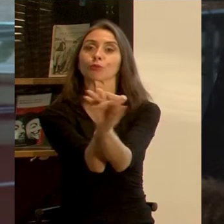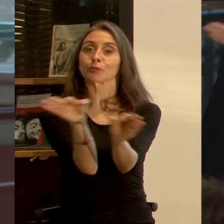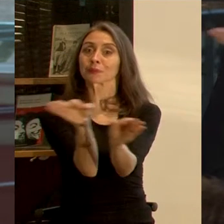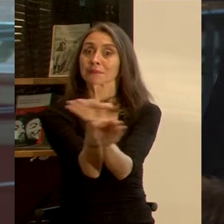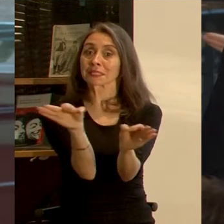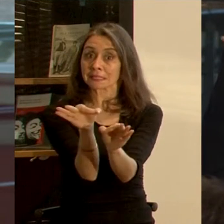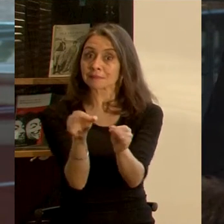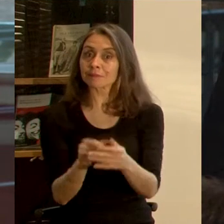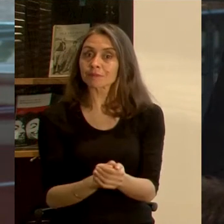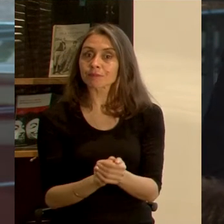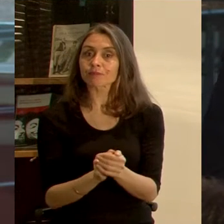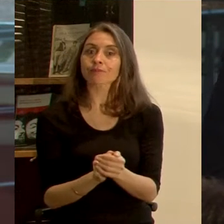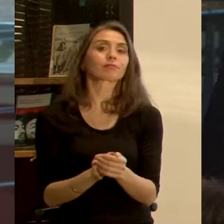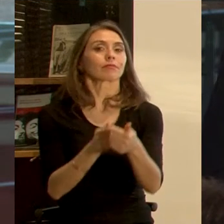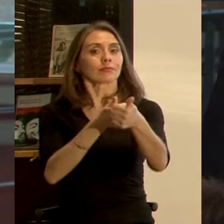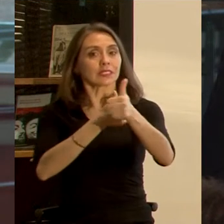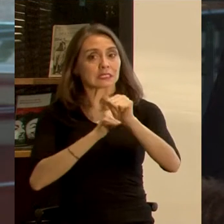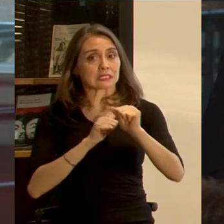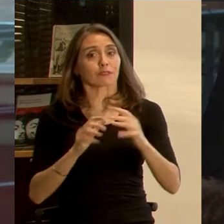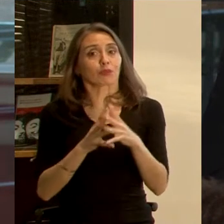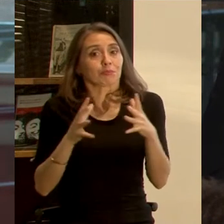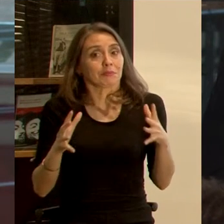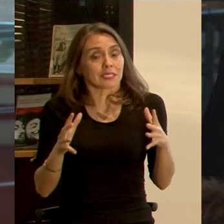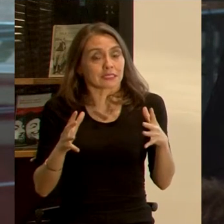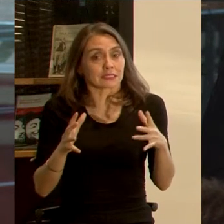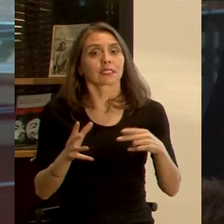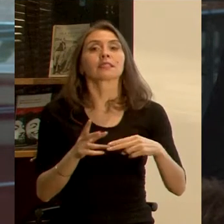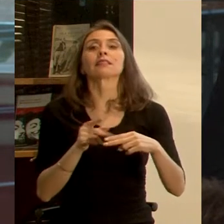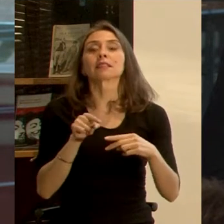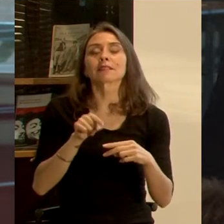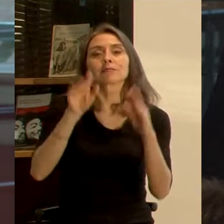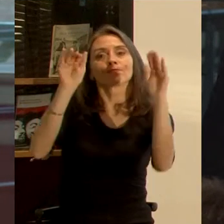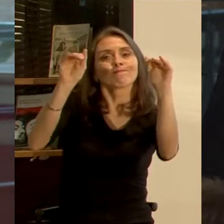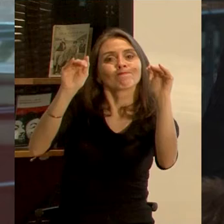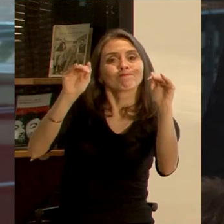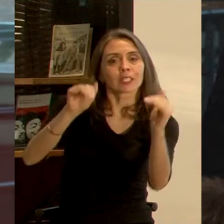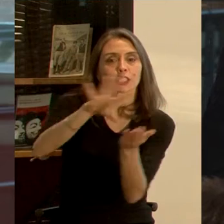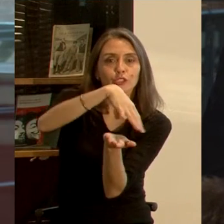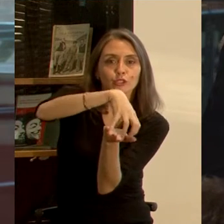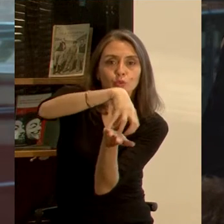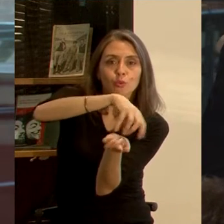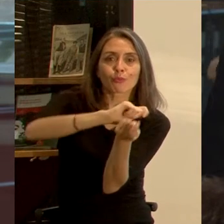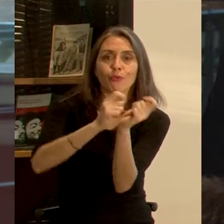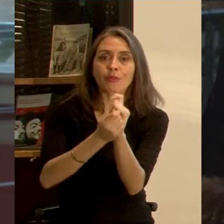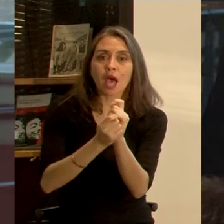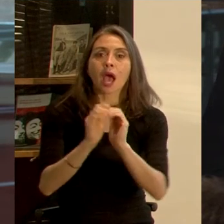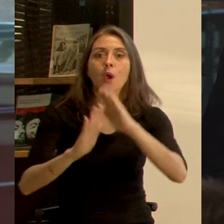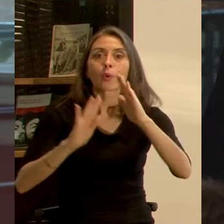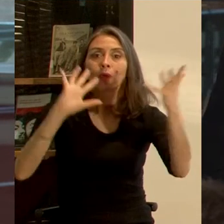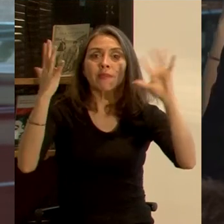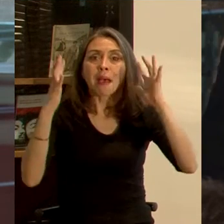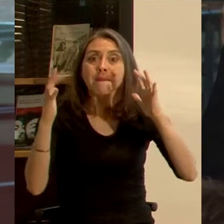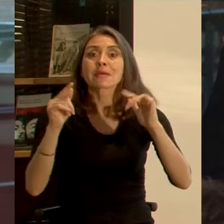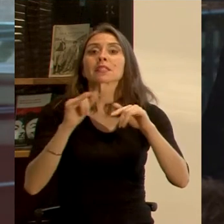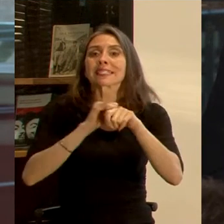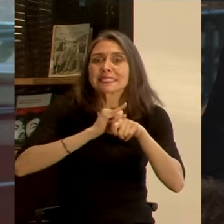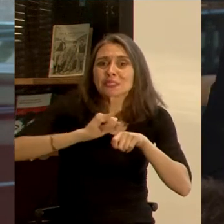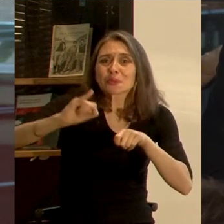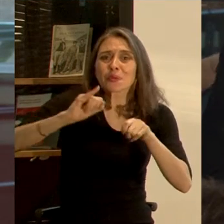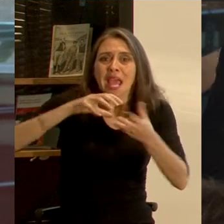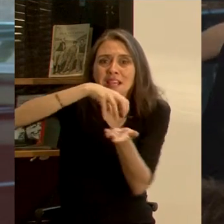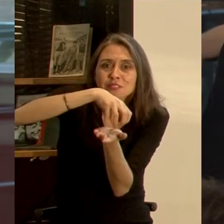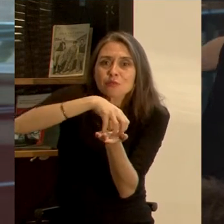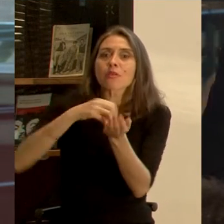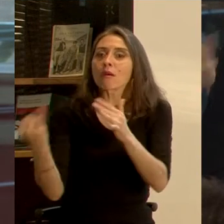En ese contexto, el desafío es mayor cuando el llamado es a transformar la ciudad en un espacio sostenible e inclusivo que